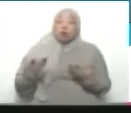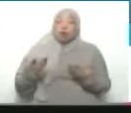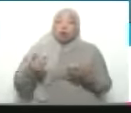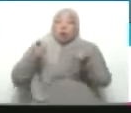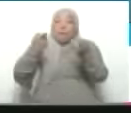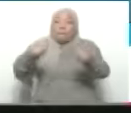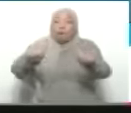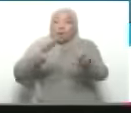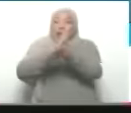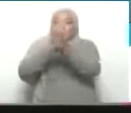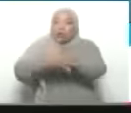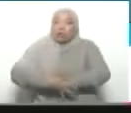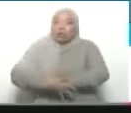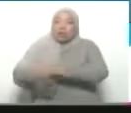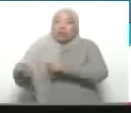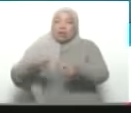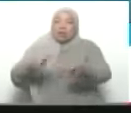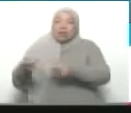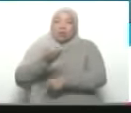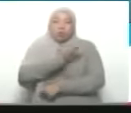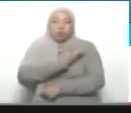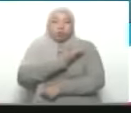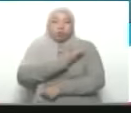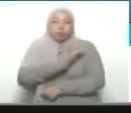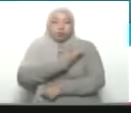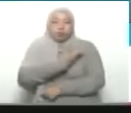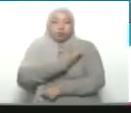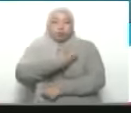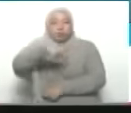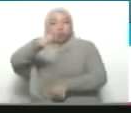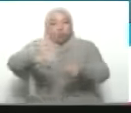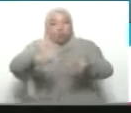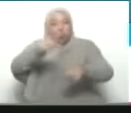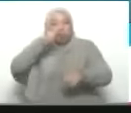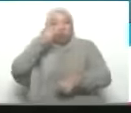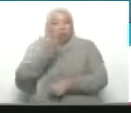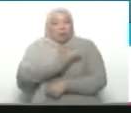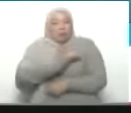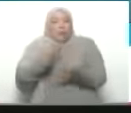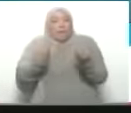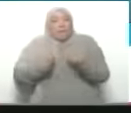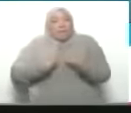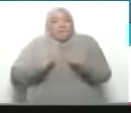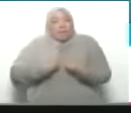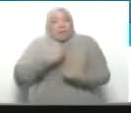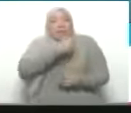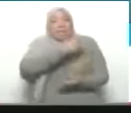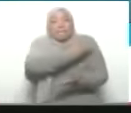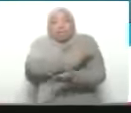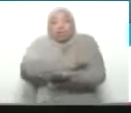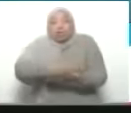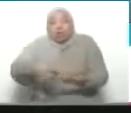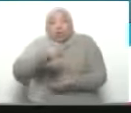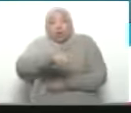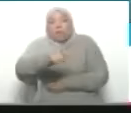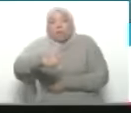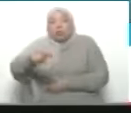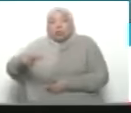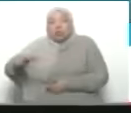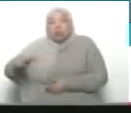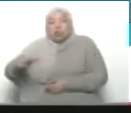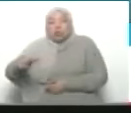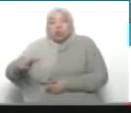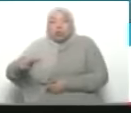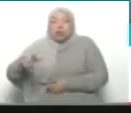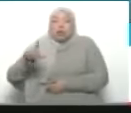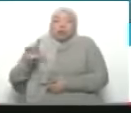bloqueo total invasión de Gaza ahí en un pequeño espacio viven millones de seres humanos que